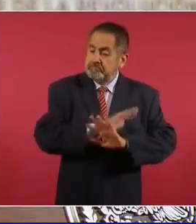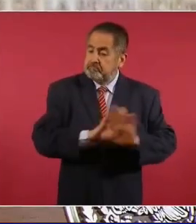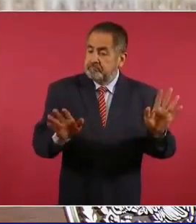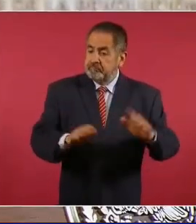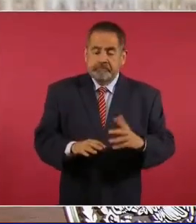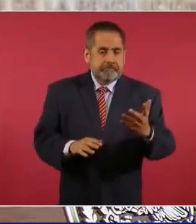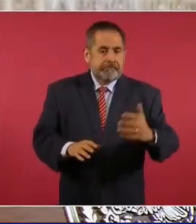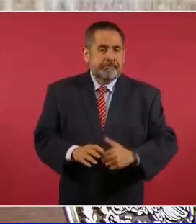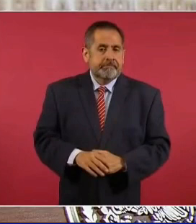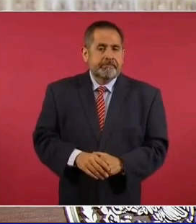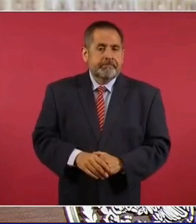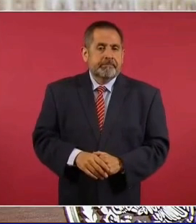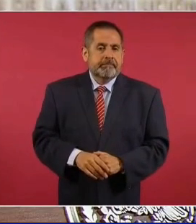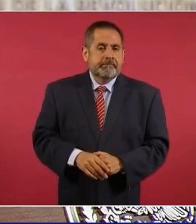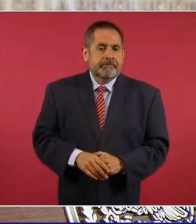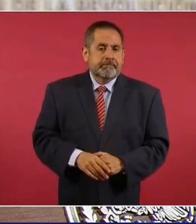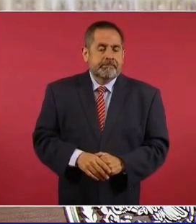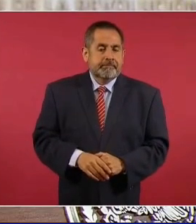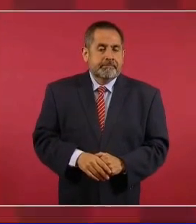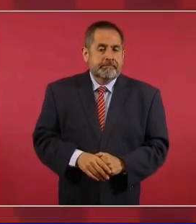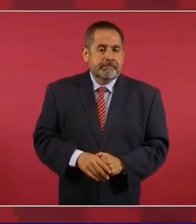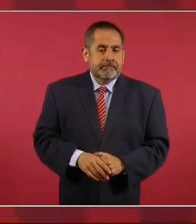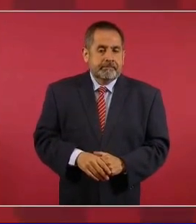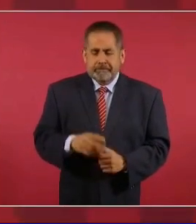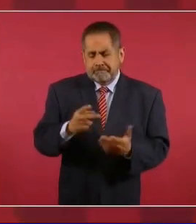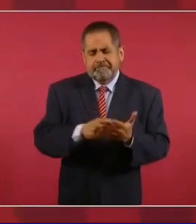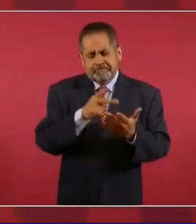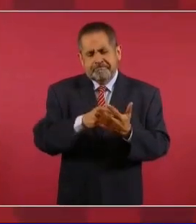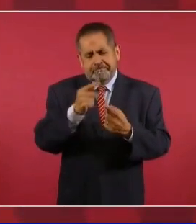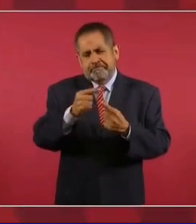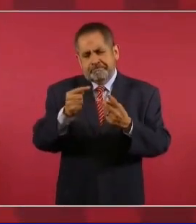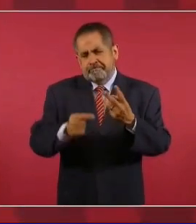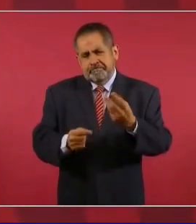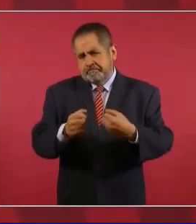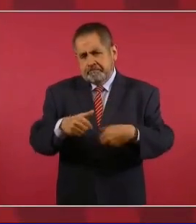así muchas cosas.